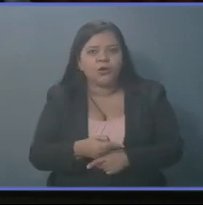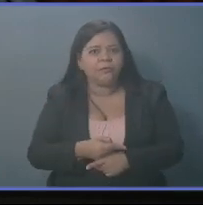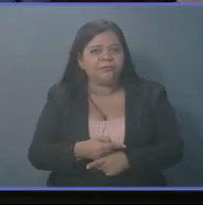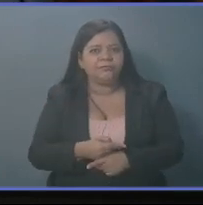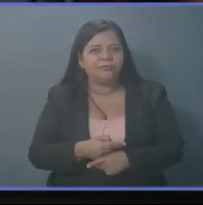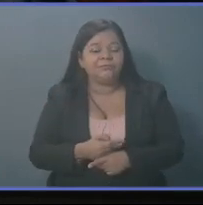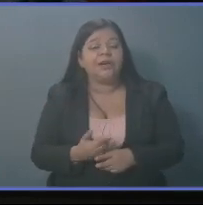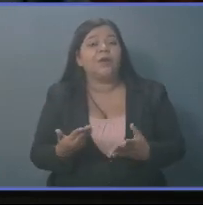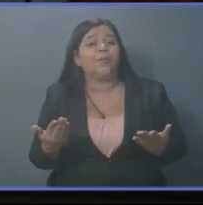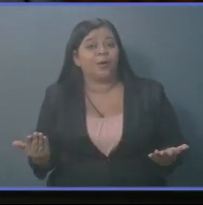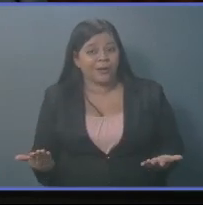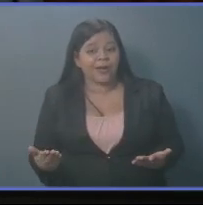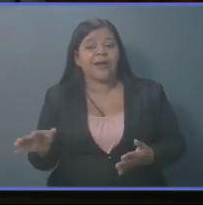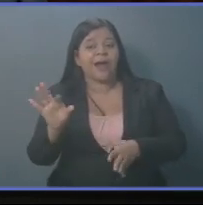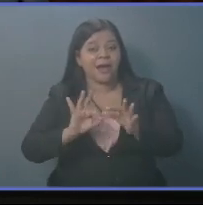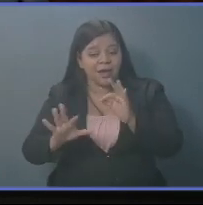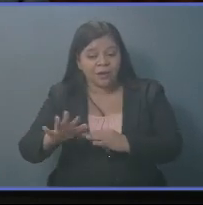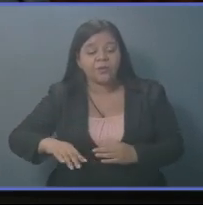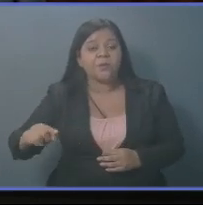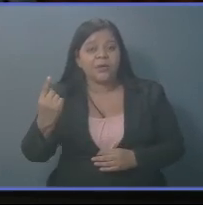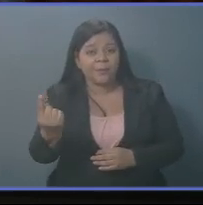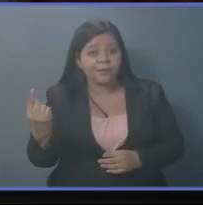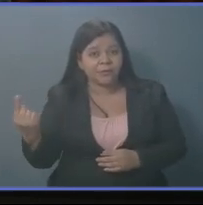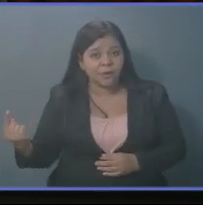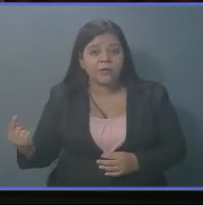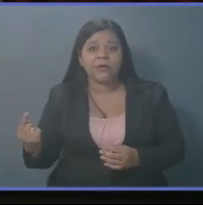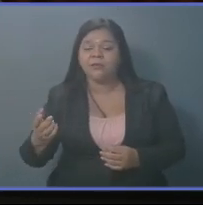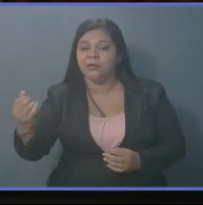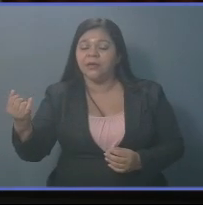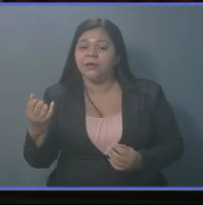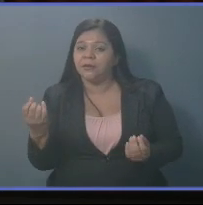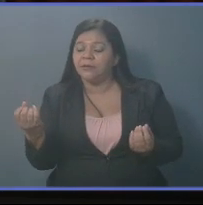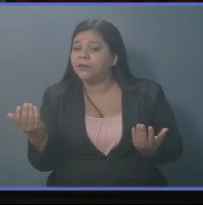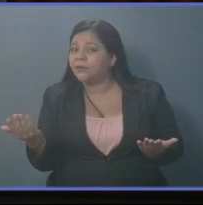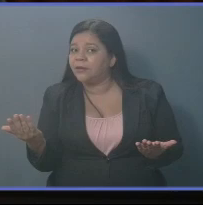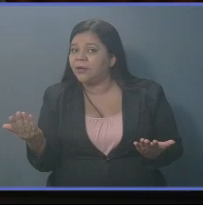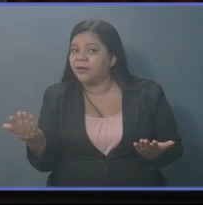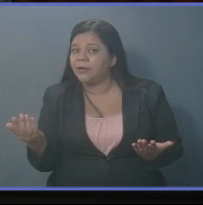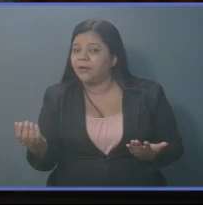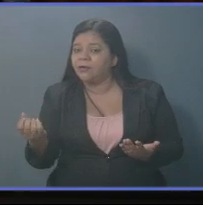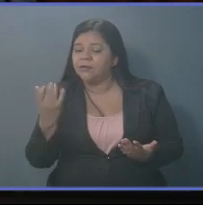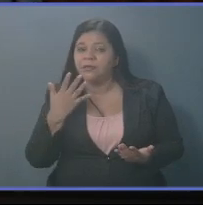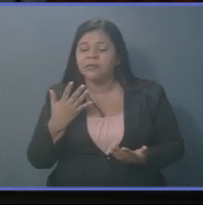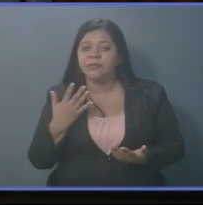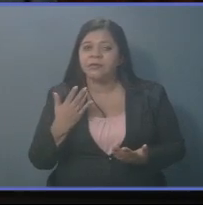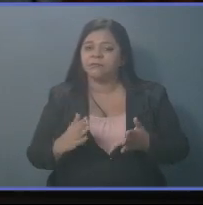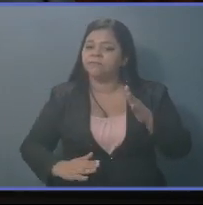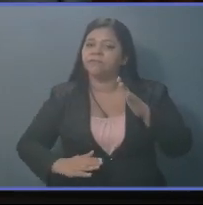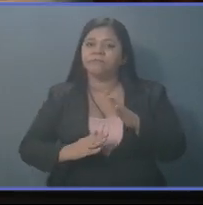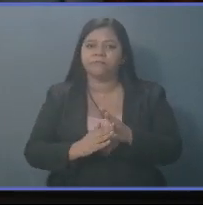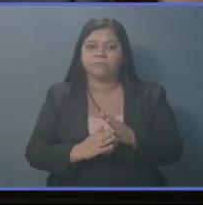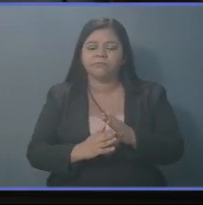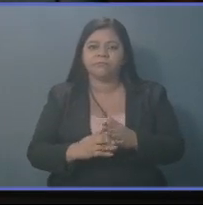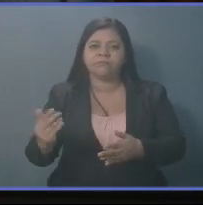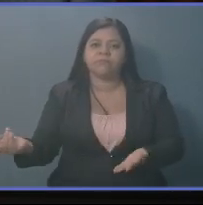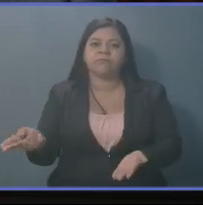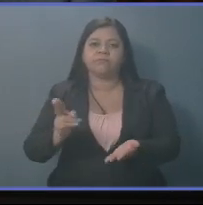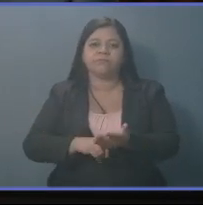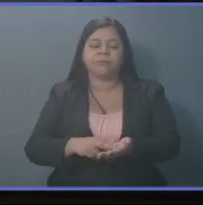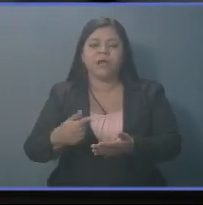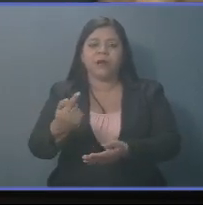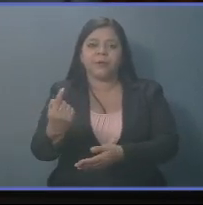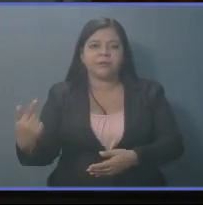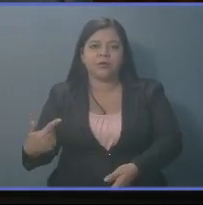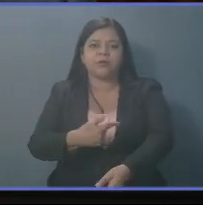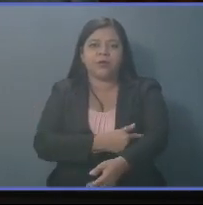Porque también hay sectores de nuestro país. Que llamaron. A que se suspendieran los ingresos de nuestra gente.